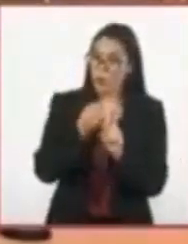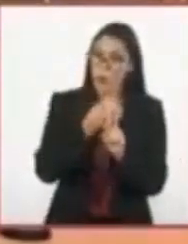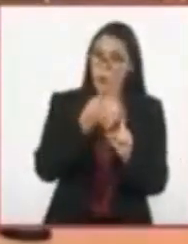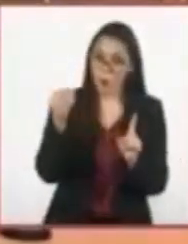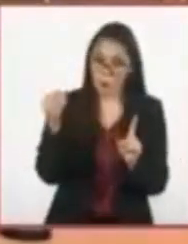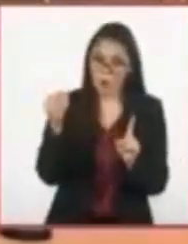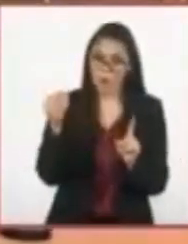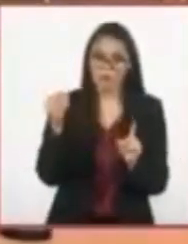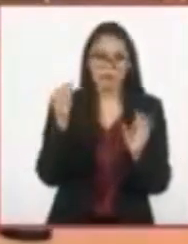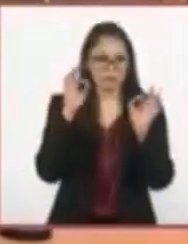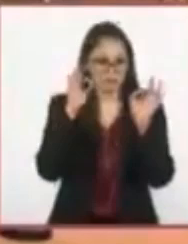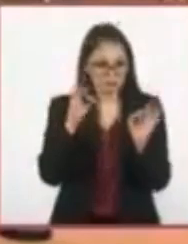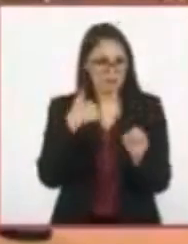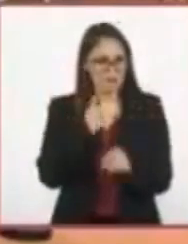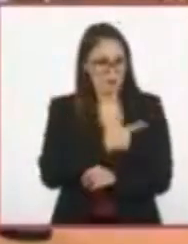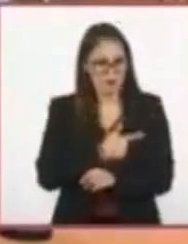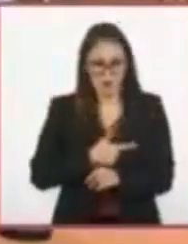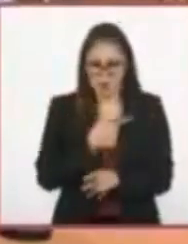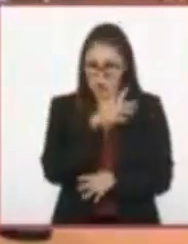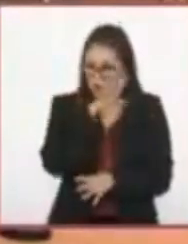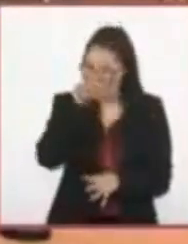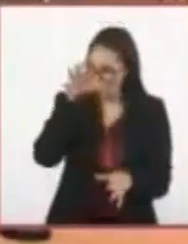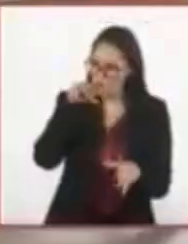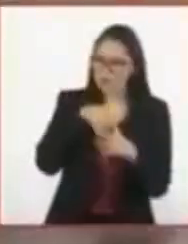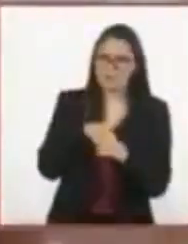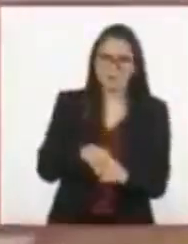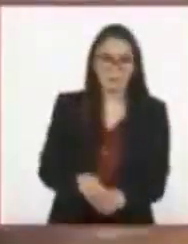Y cuando nos guste su consistencia,